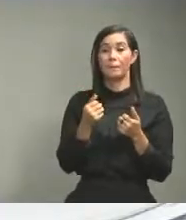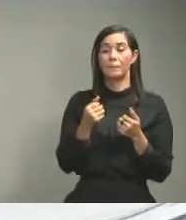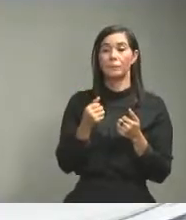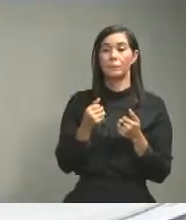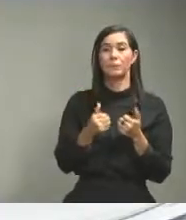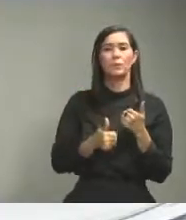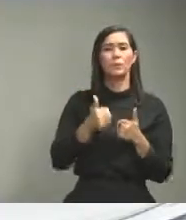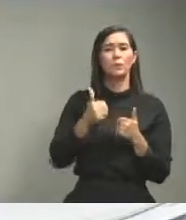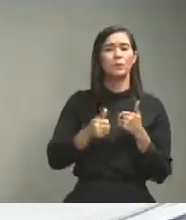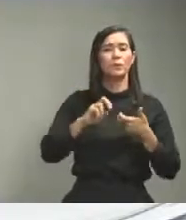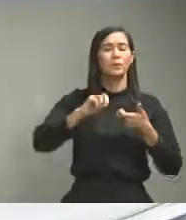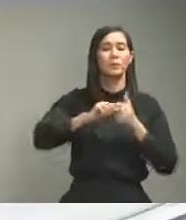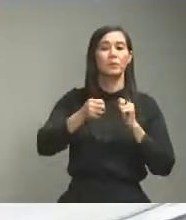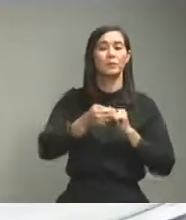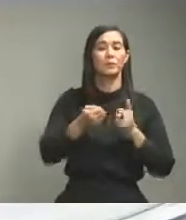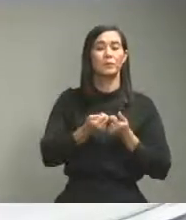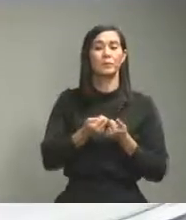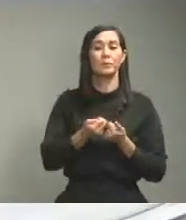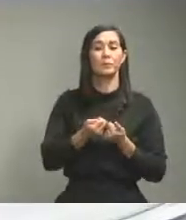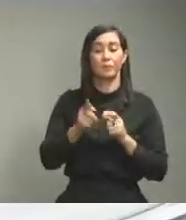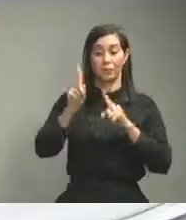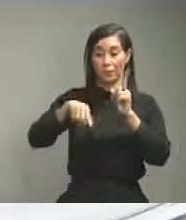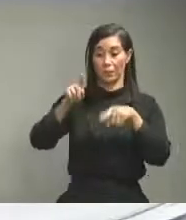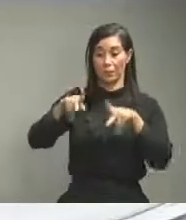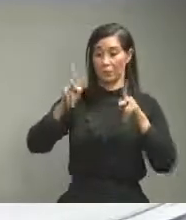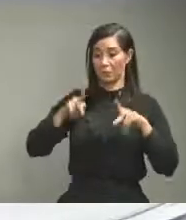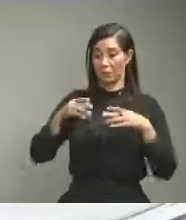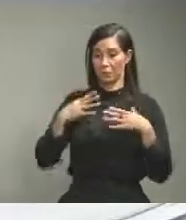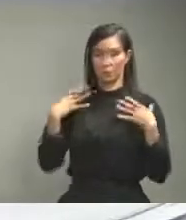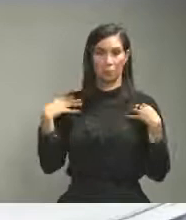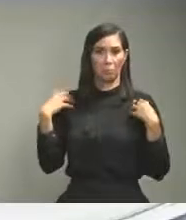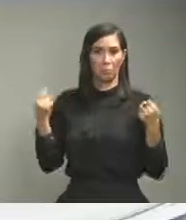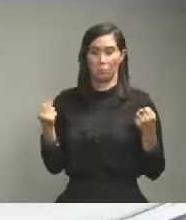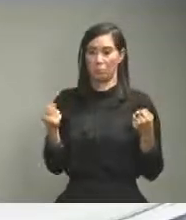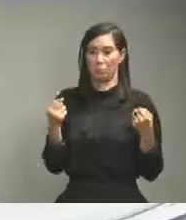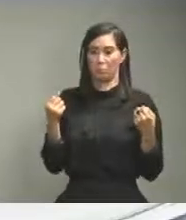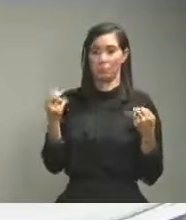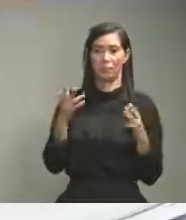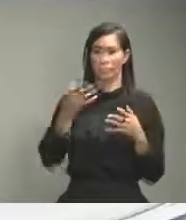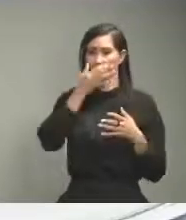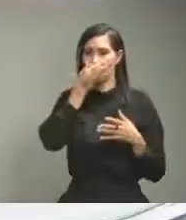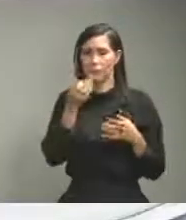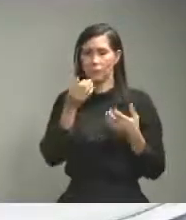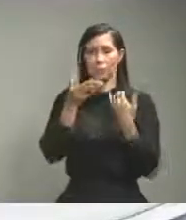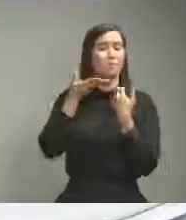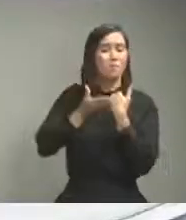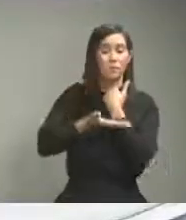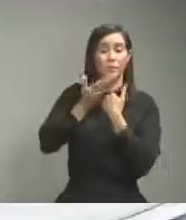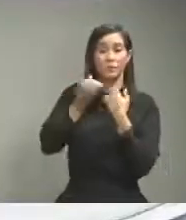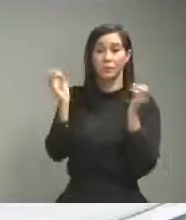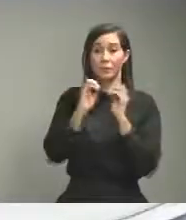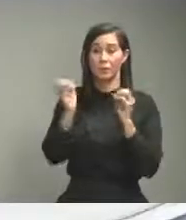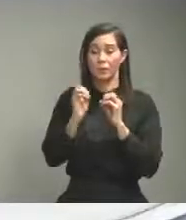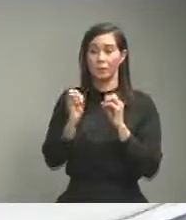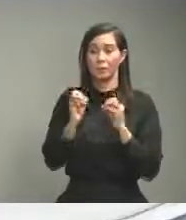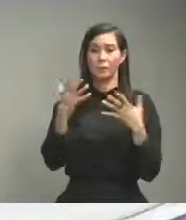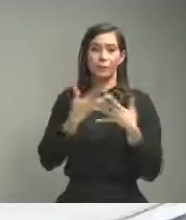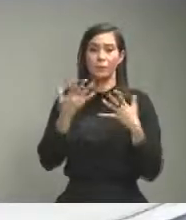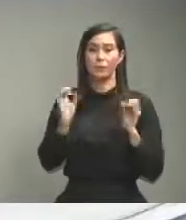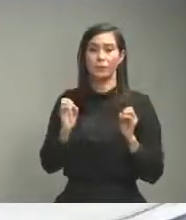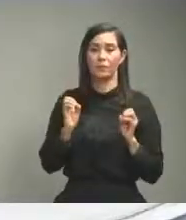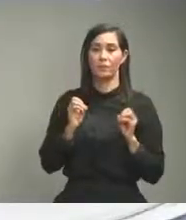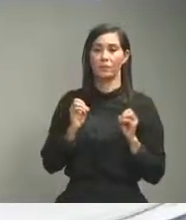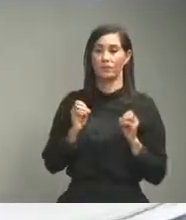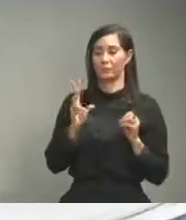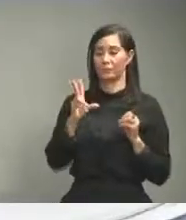es que mucha gente sin sintomatología sino por temor saturaron la demanda en